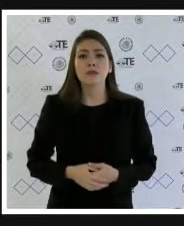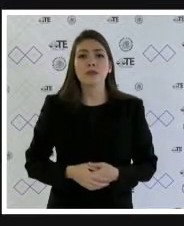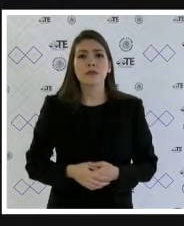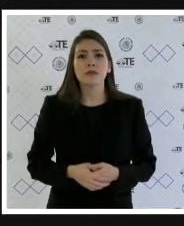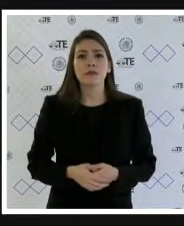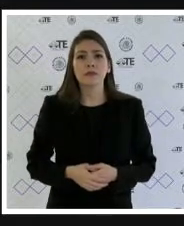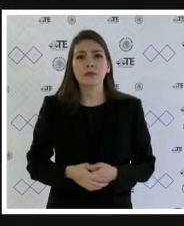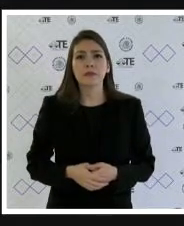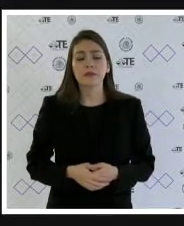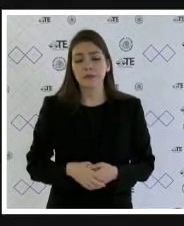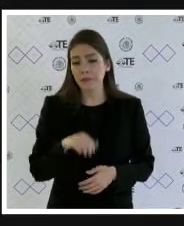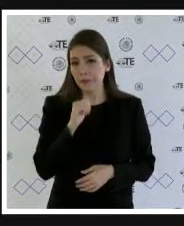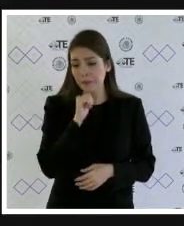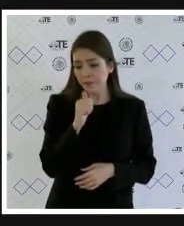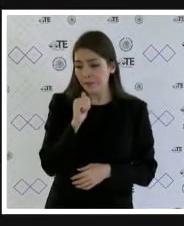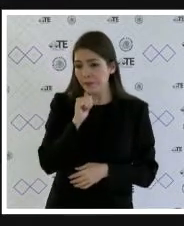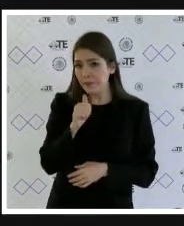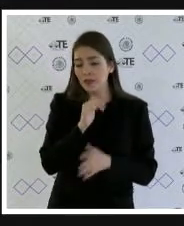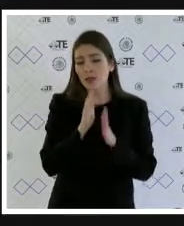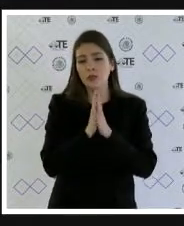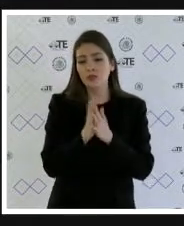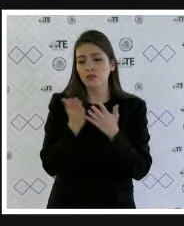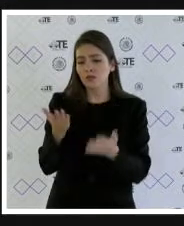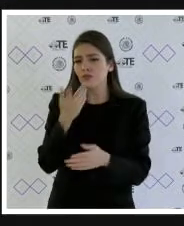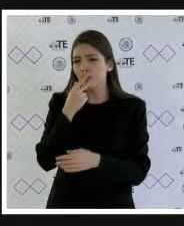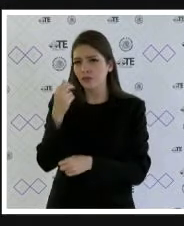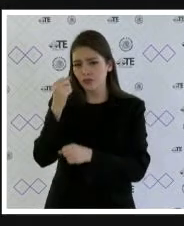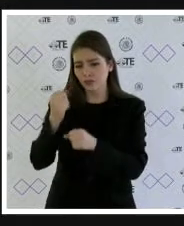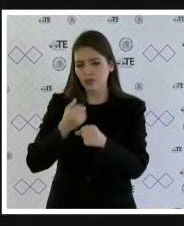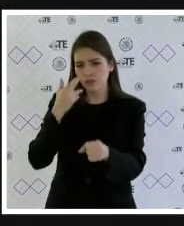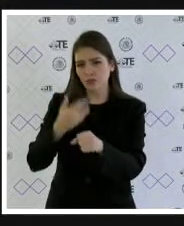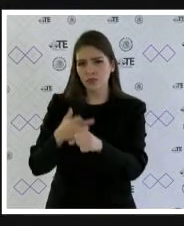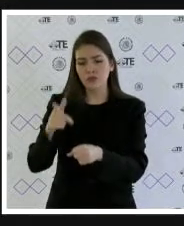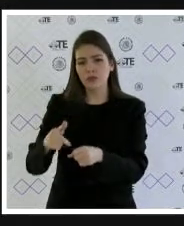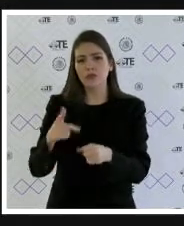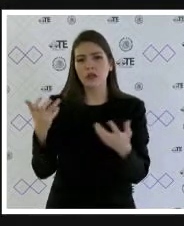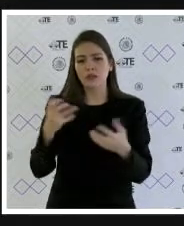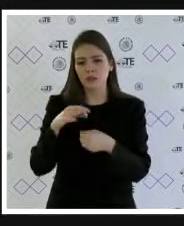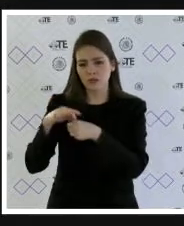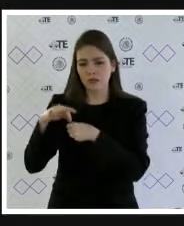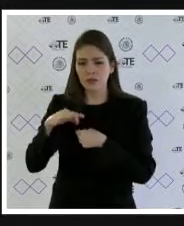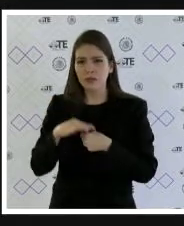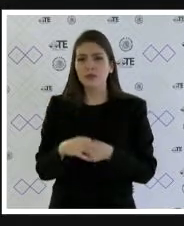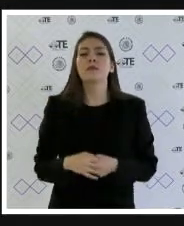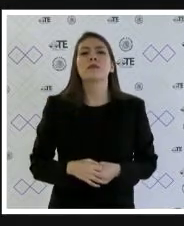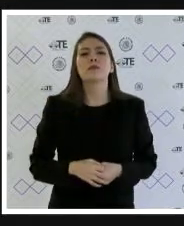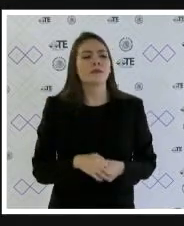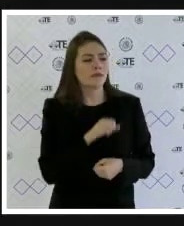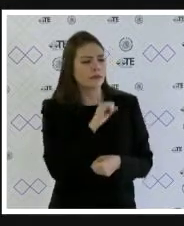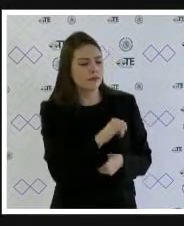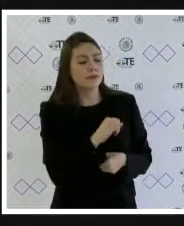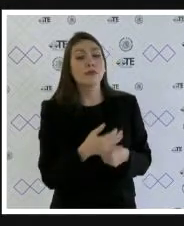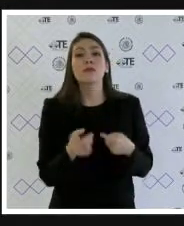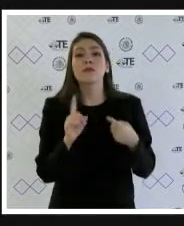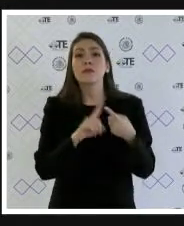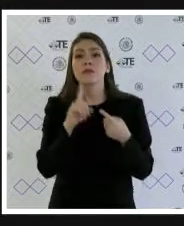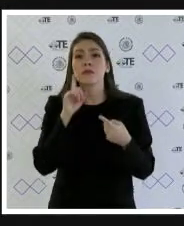dado que no hay más intervenciones por favor secretario recabe la votación magistrado magistrada marta alejandra chávez camarena